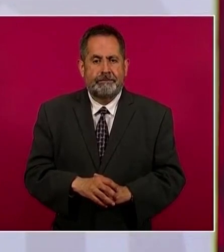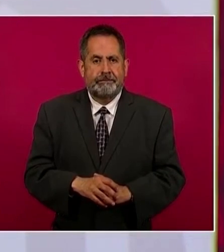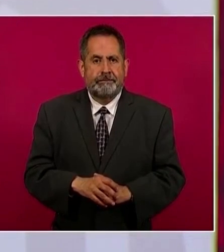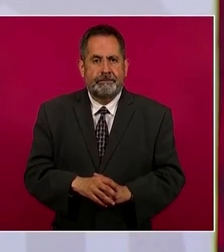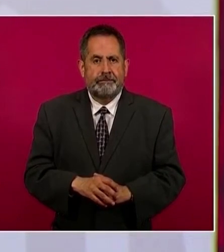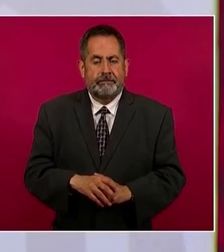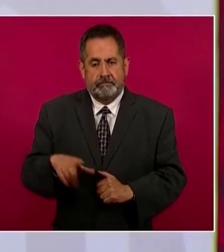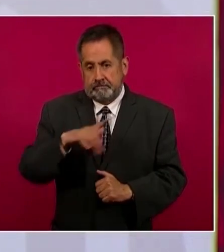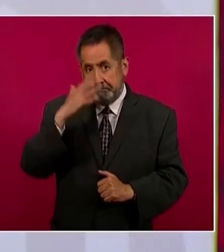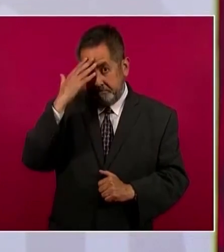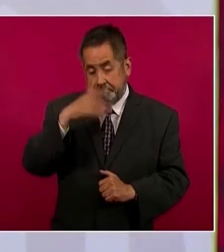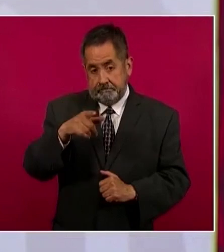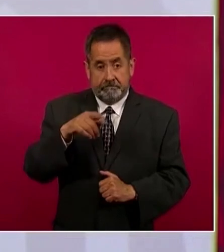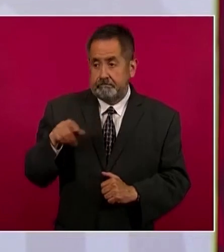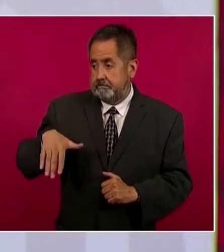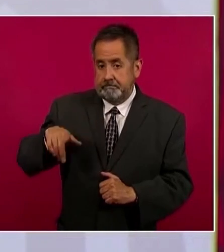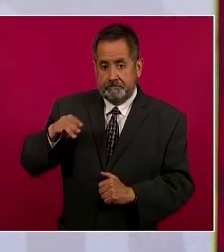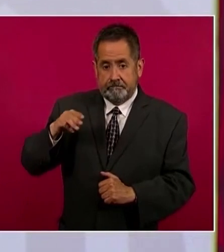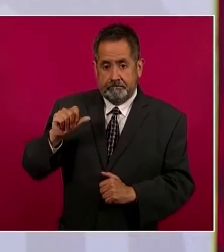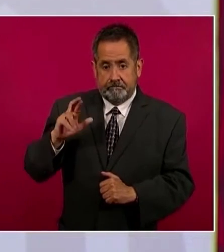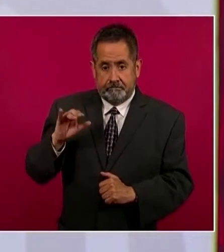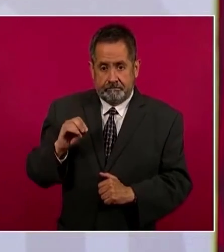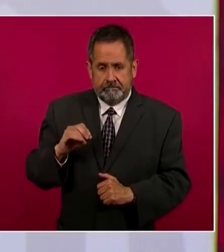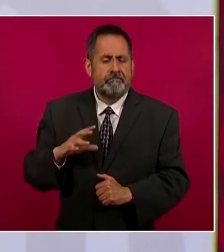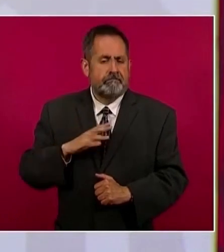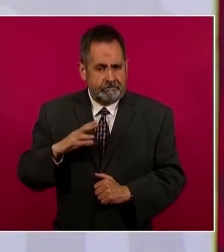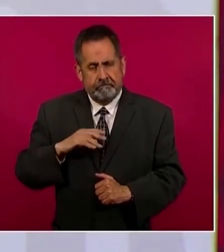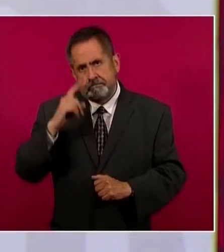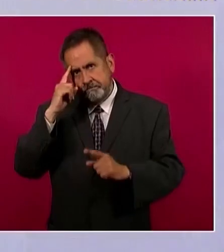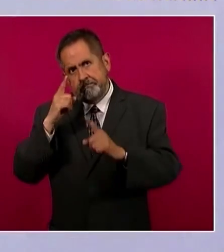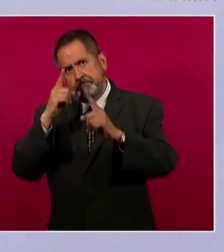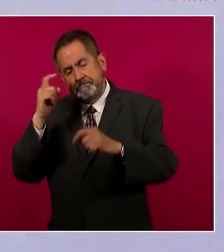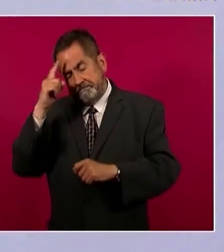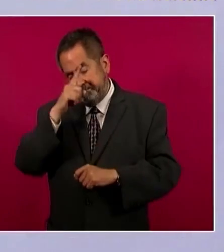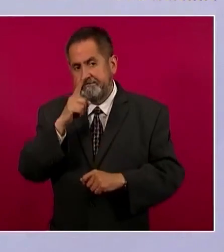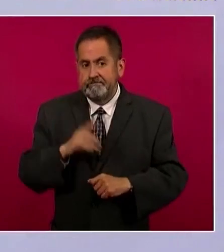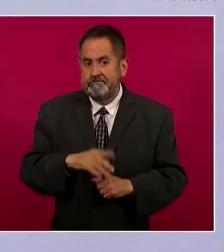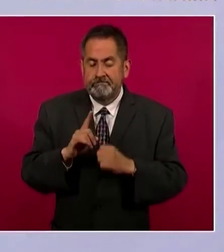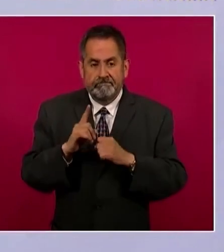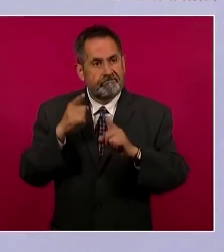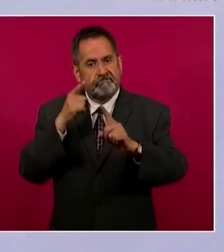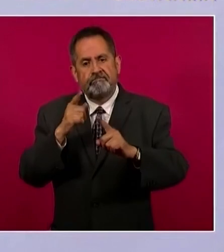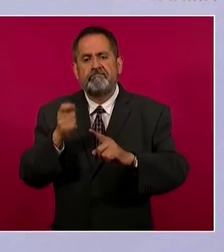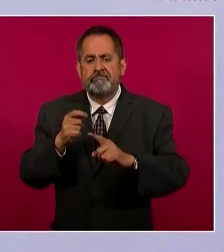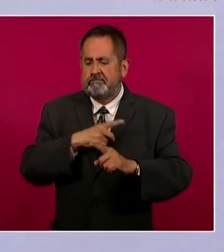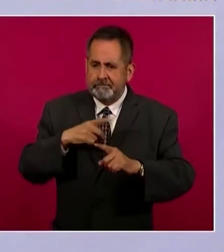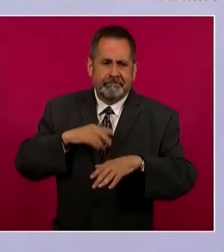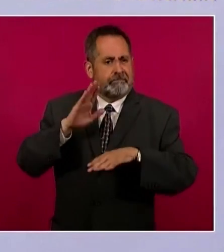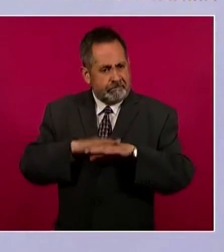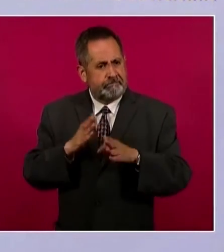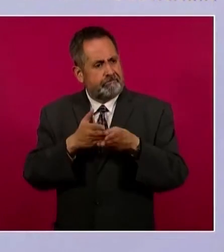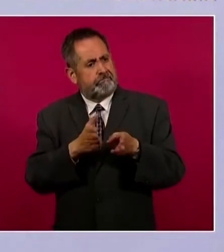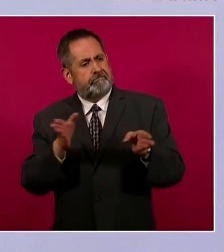Como ya lo comentaba Mario, sí tenemos un desafío que es fortalecer y ampliar la